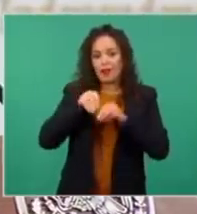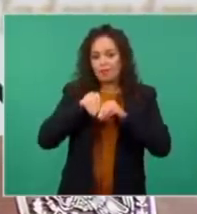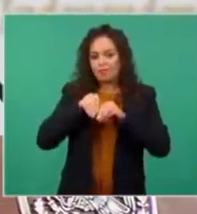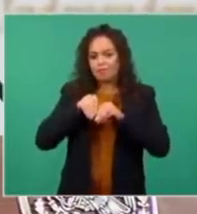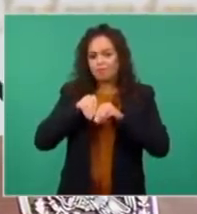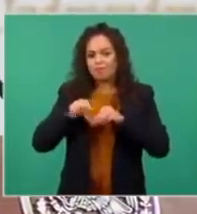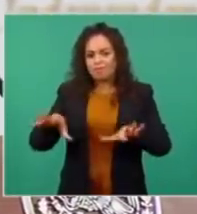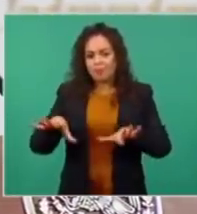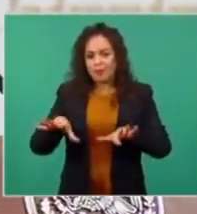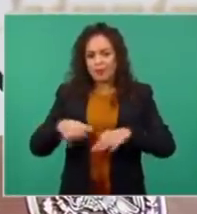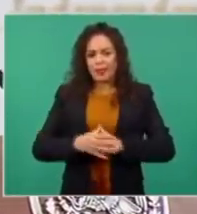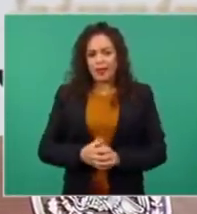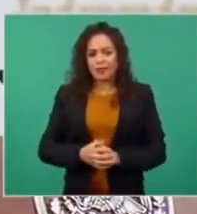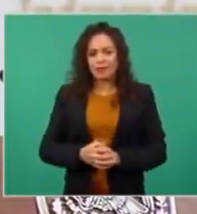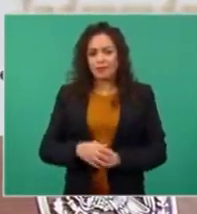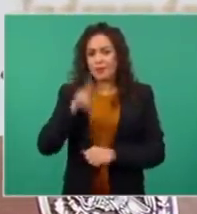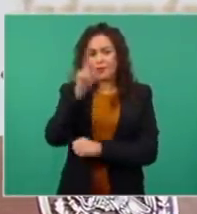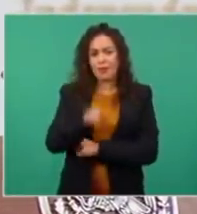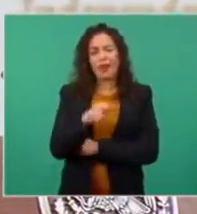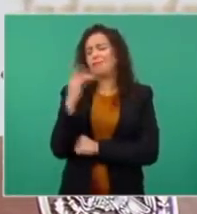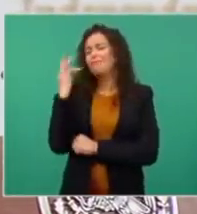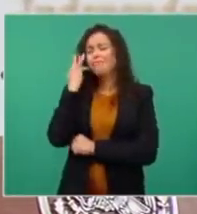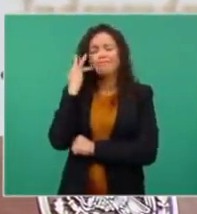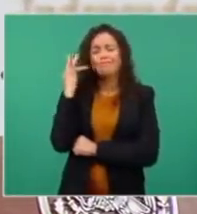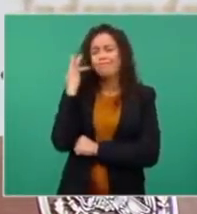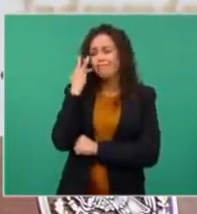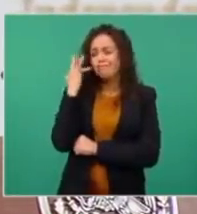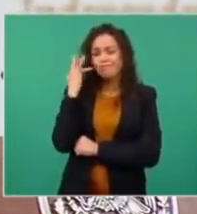Fresas, fresas.